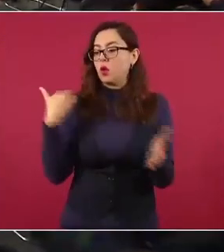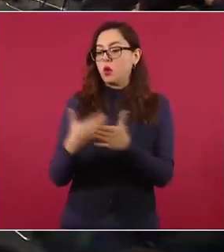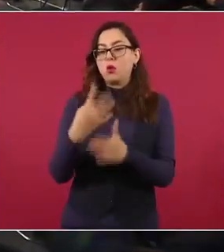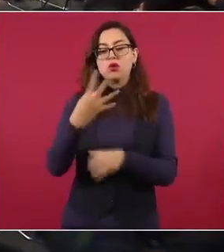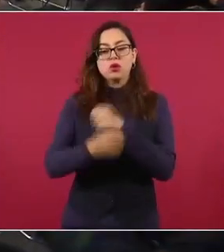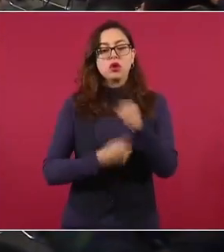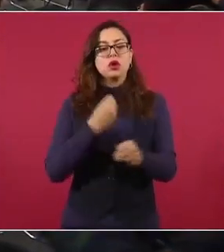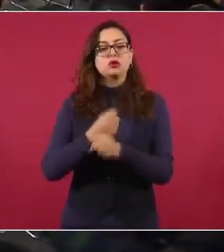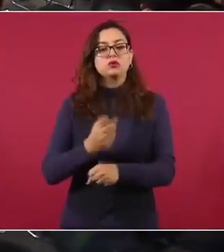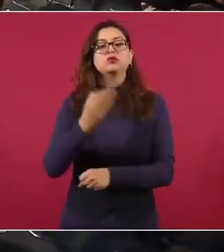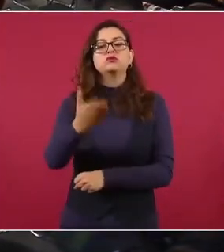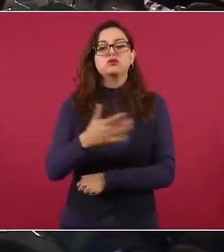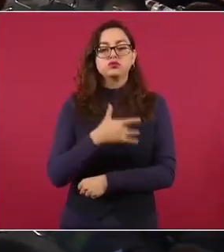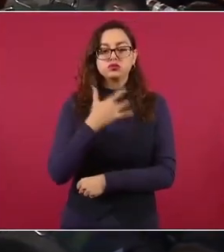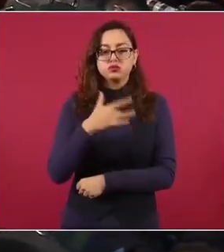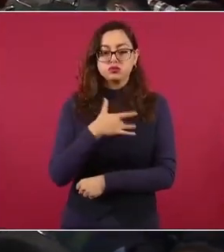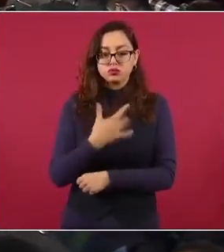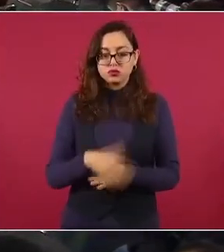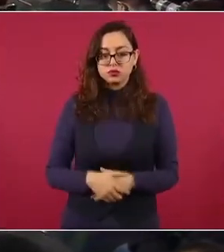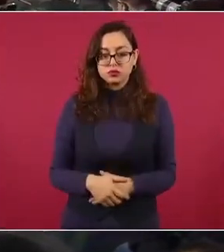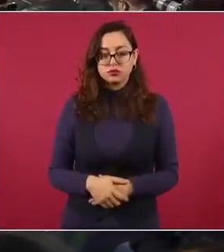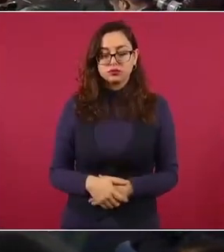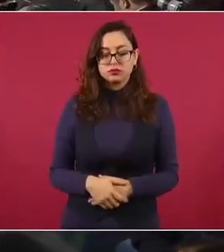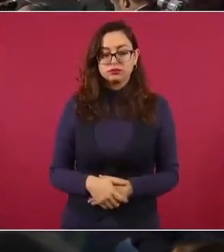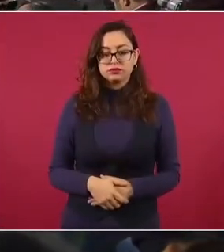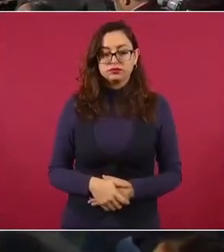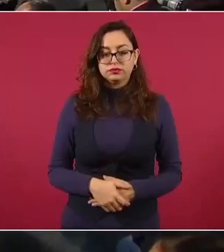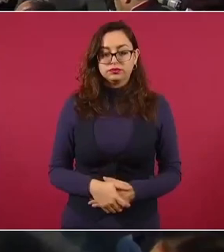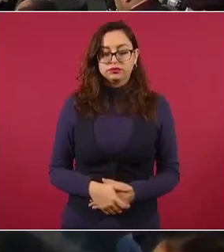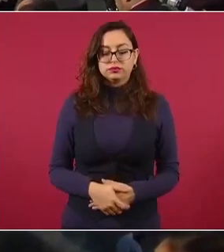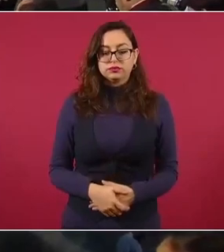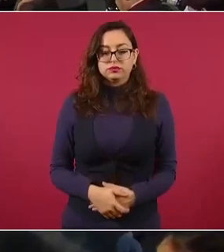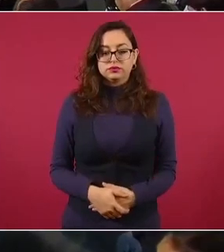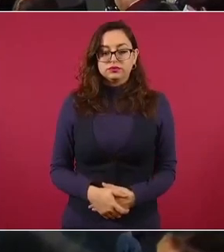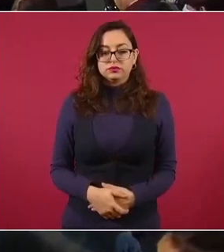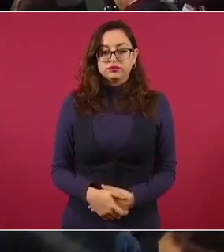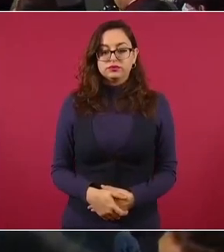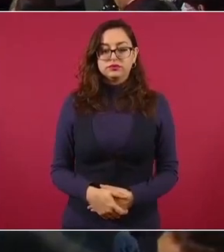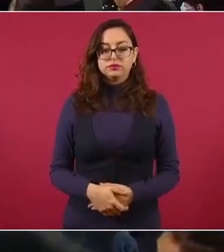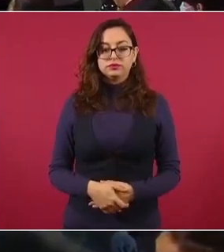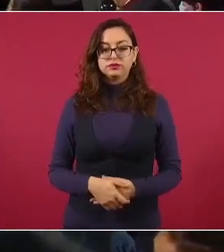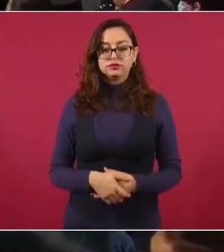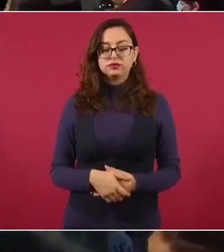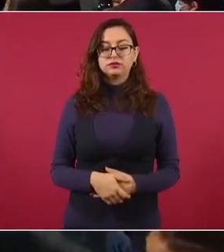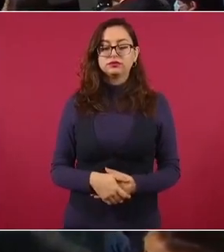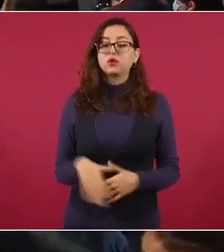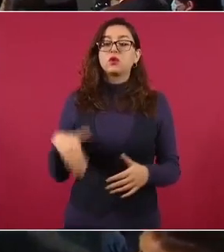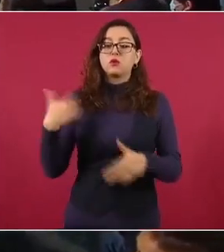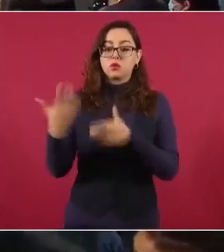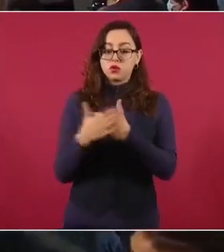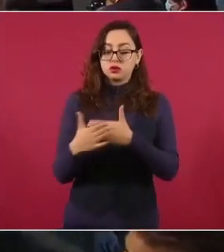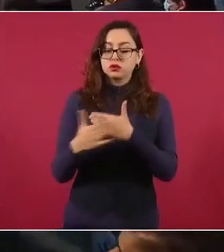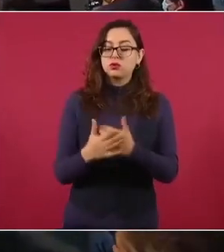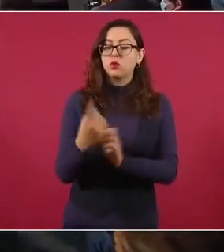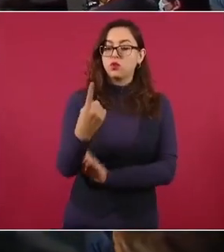Bueno, el día primero están invitados todos,